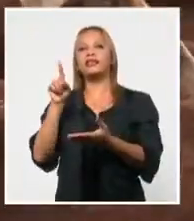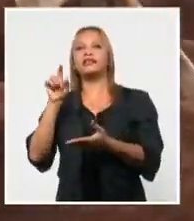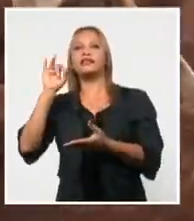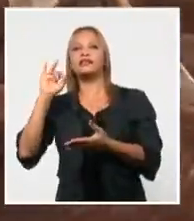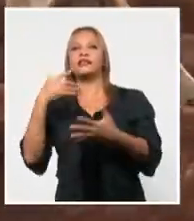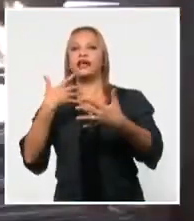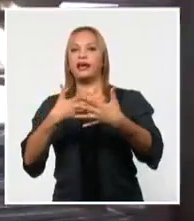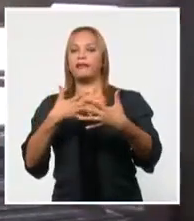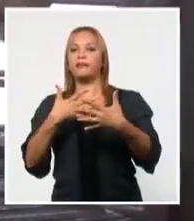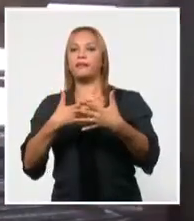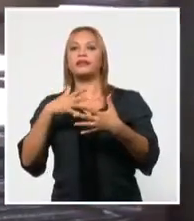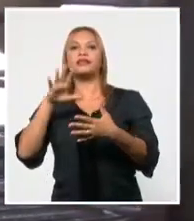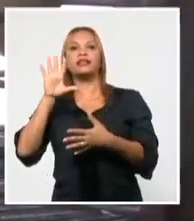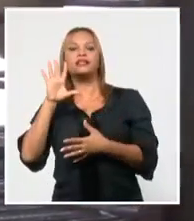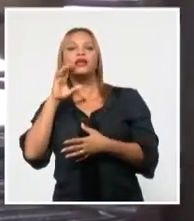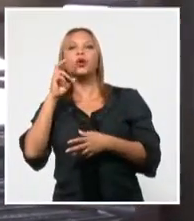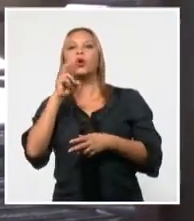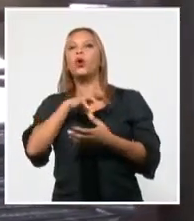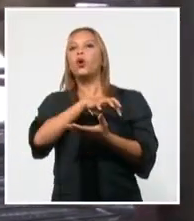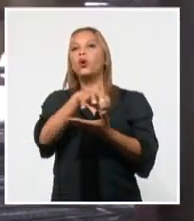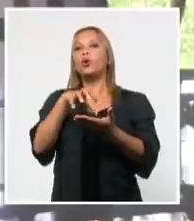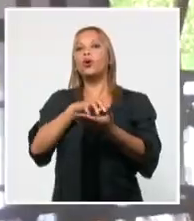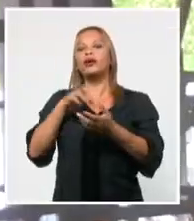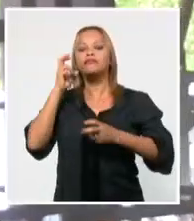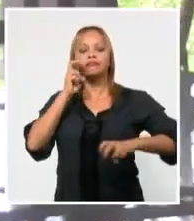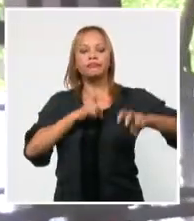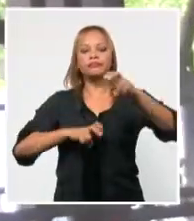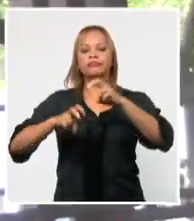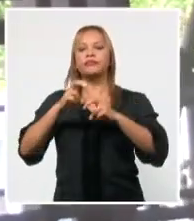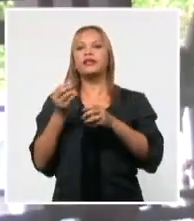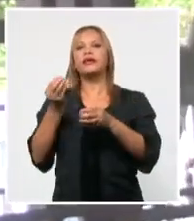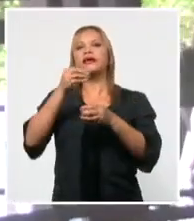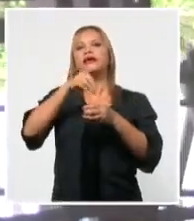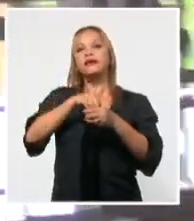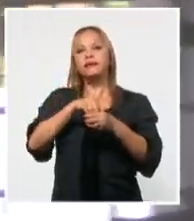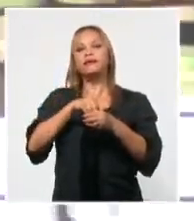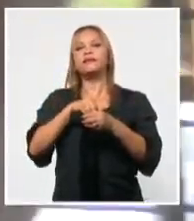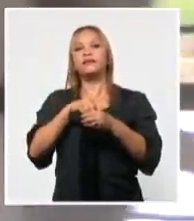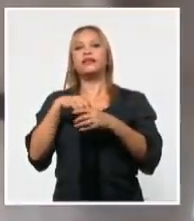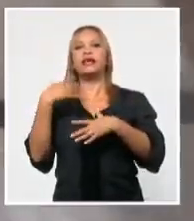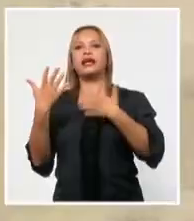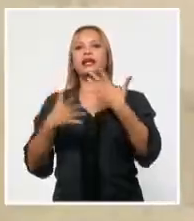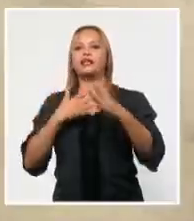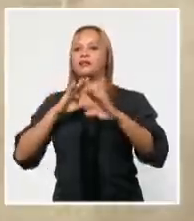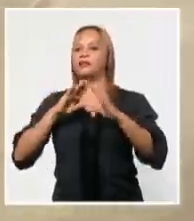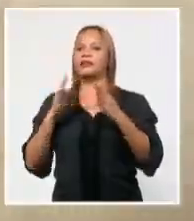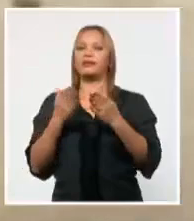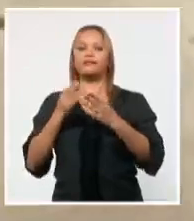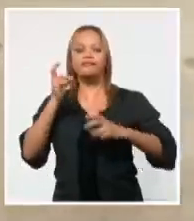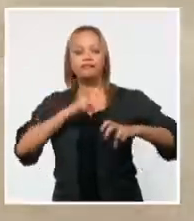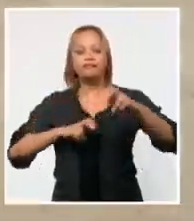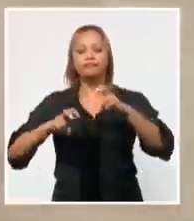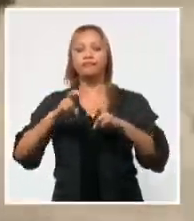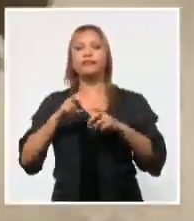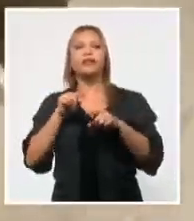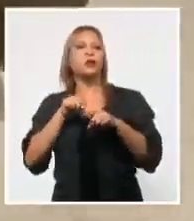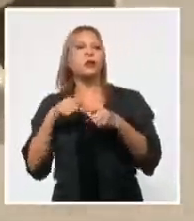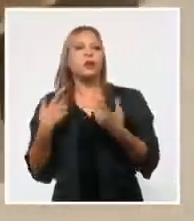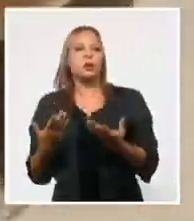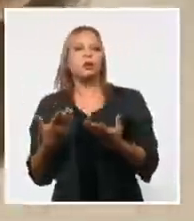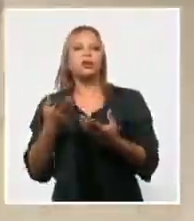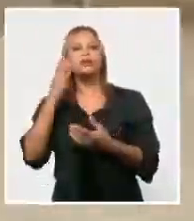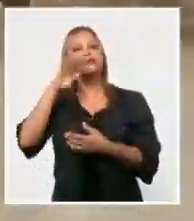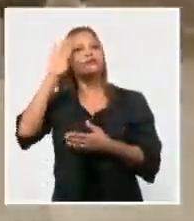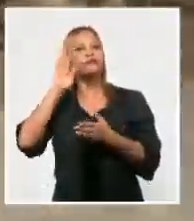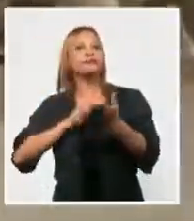5 institutos de investigación científica vinculados a la actividad genética. Hoy, Cuba